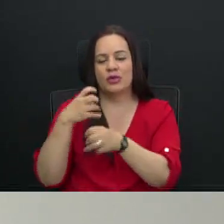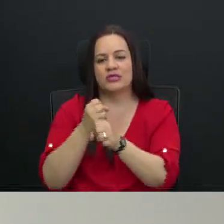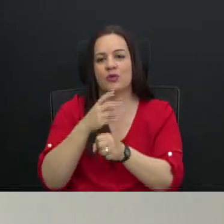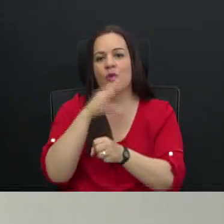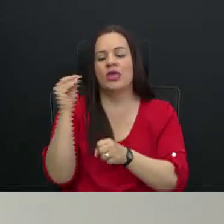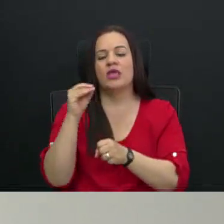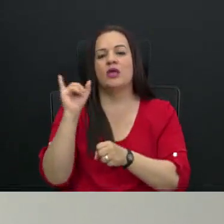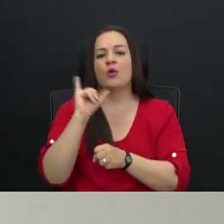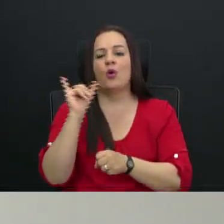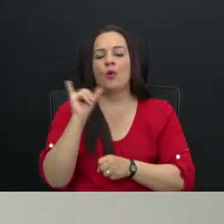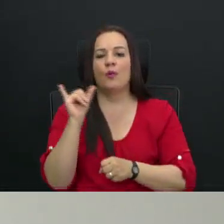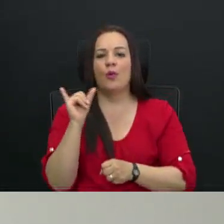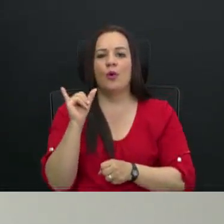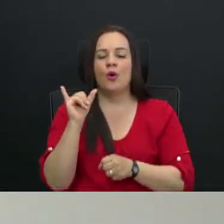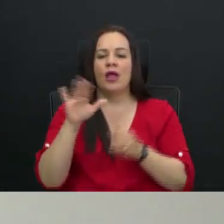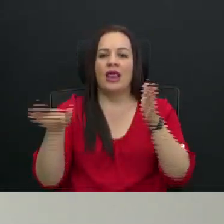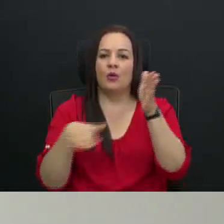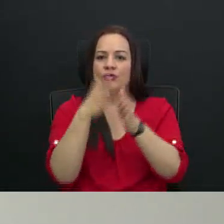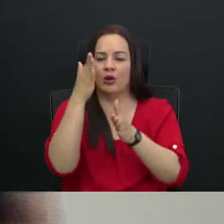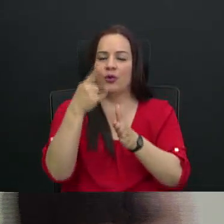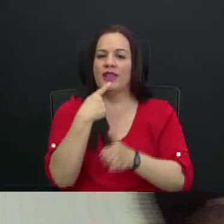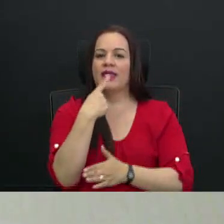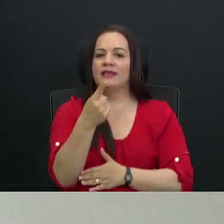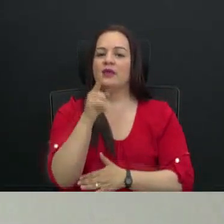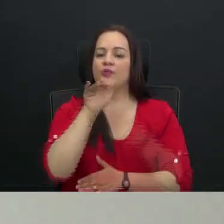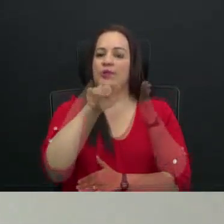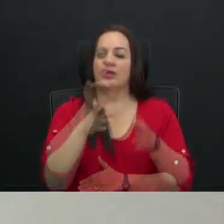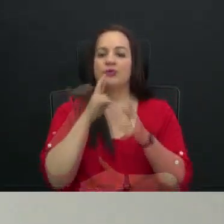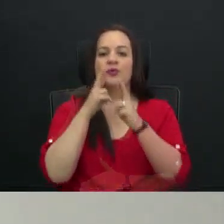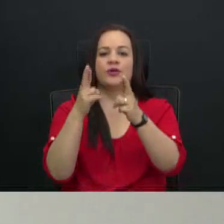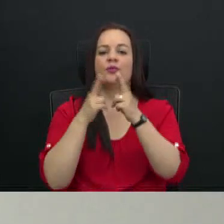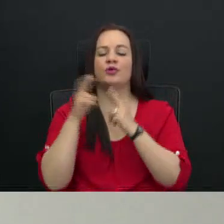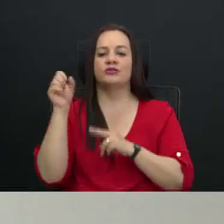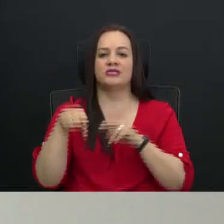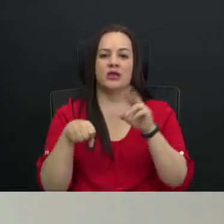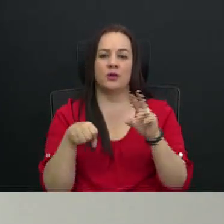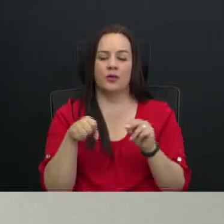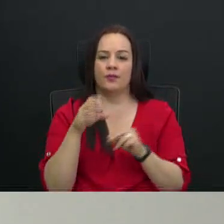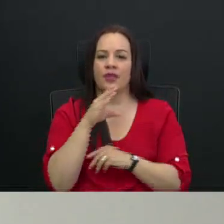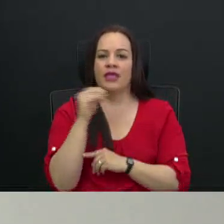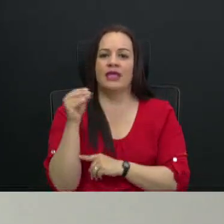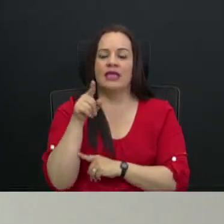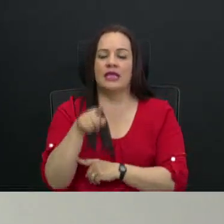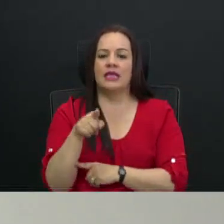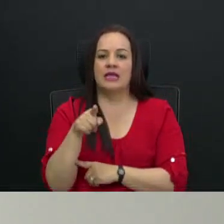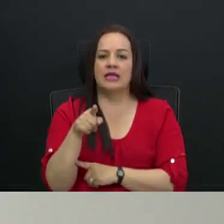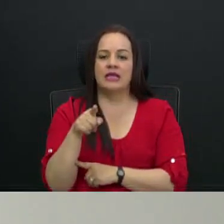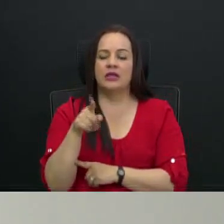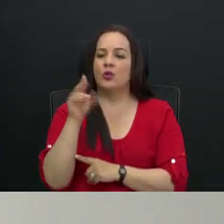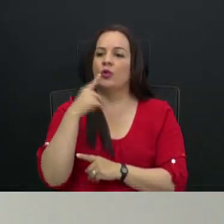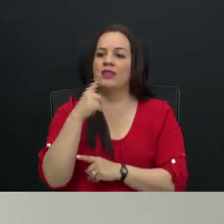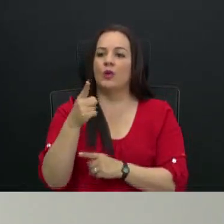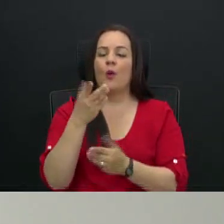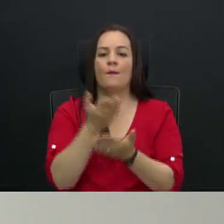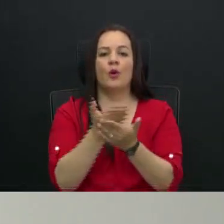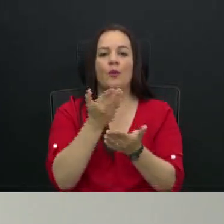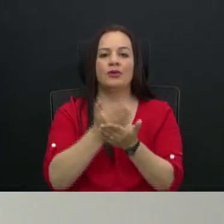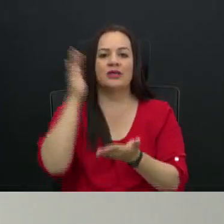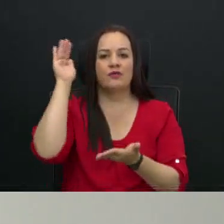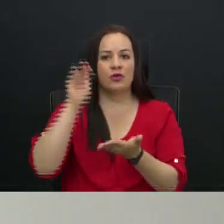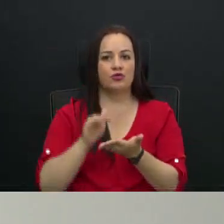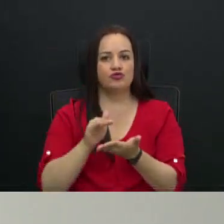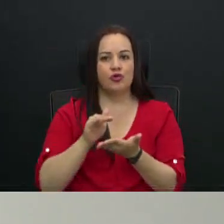explicar los factores que influyeron en la baja calificación. No dijo cuál era su propuesta de reducción de transferencias,